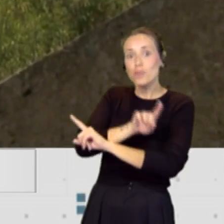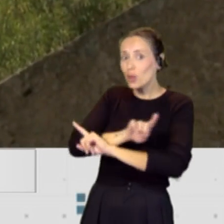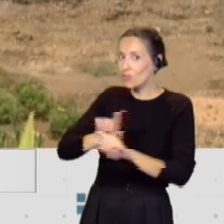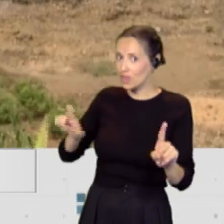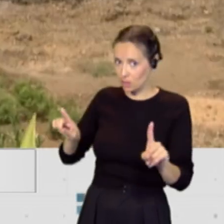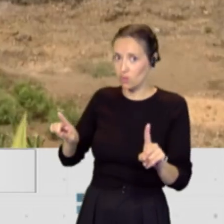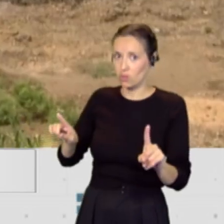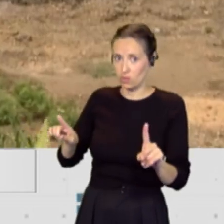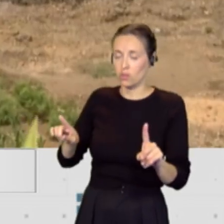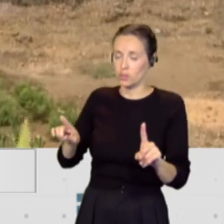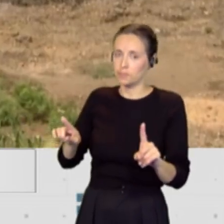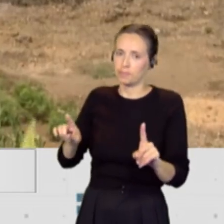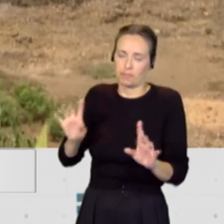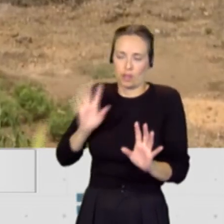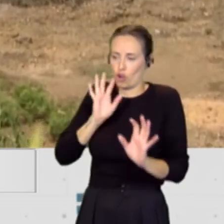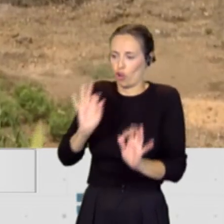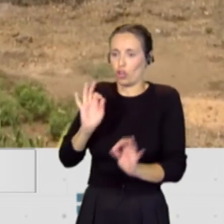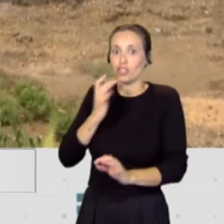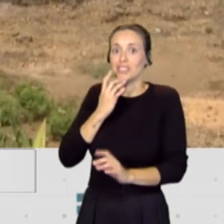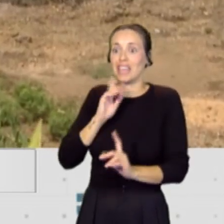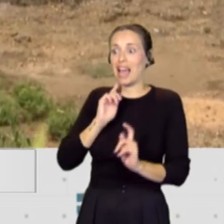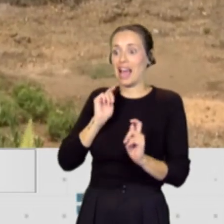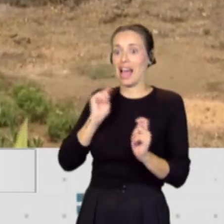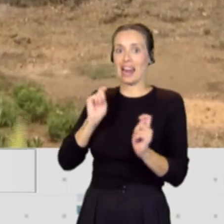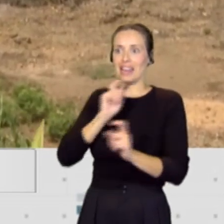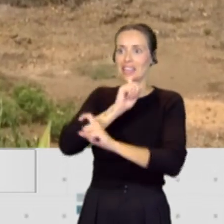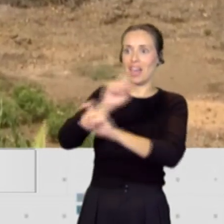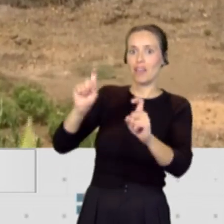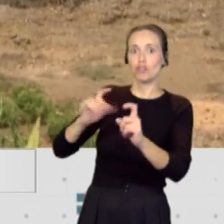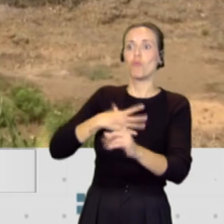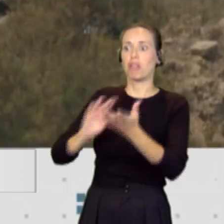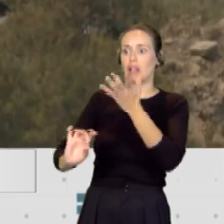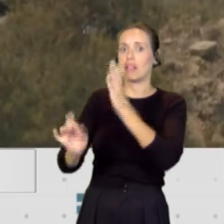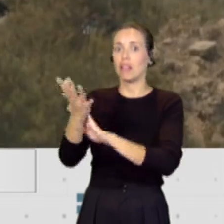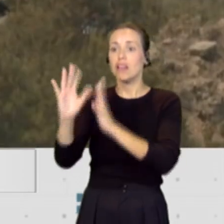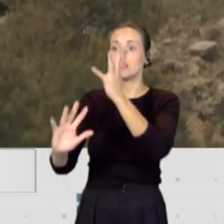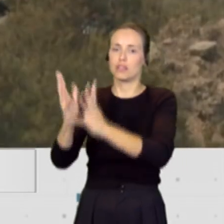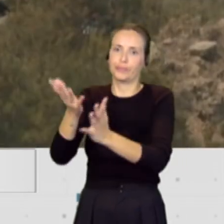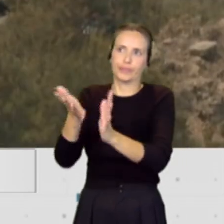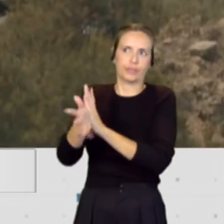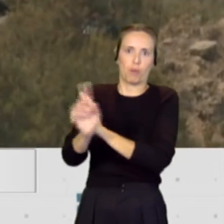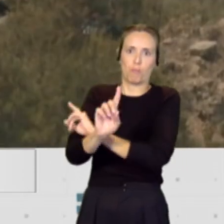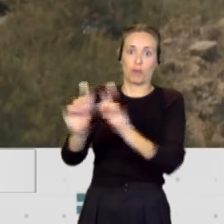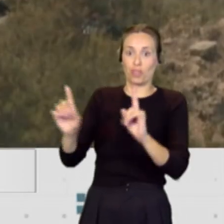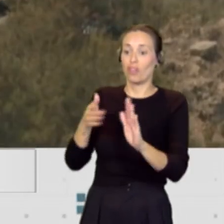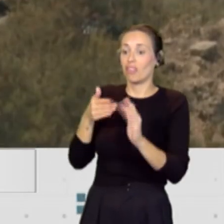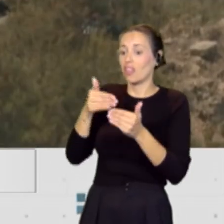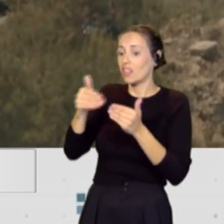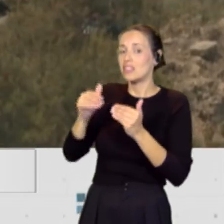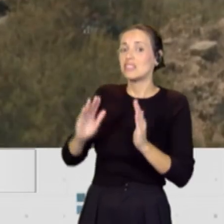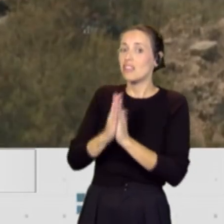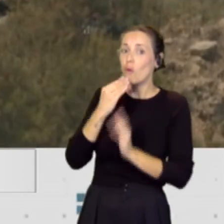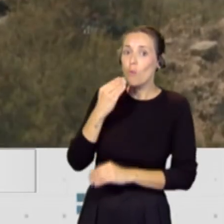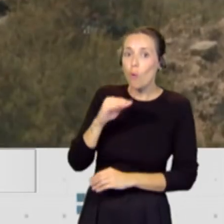resulta lógico que si estamos en una alerta por incendio, bueno, pues quedan prohibidas y se acercan San Juan, se